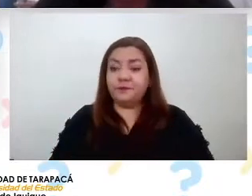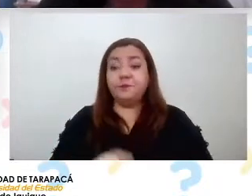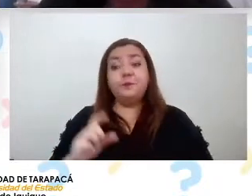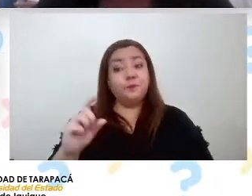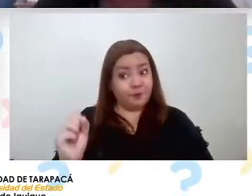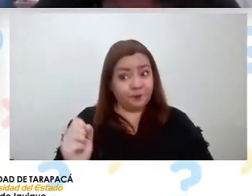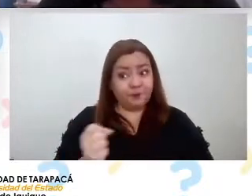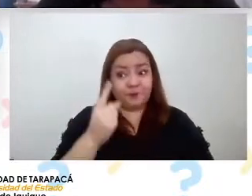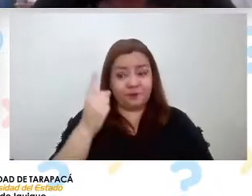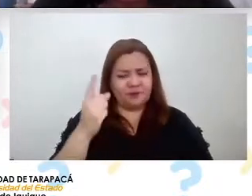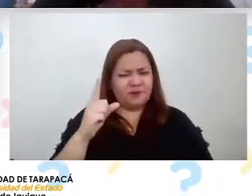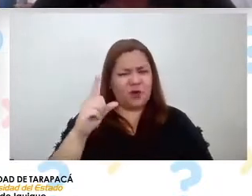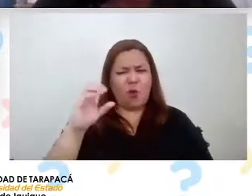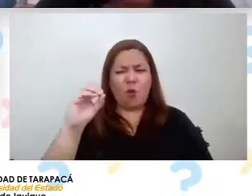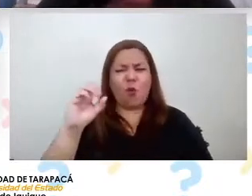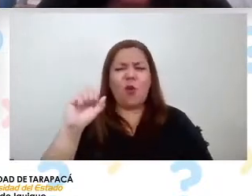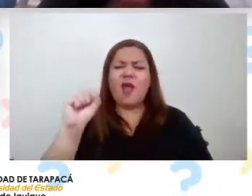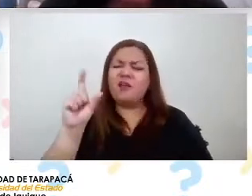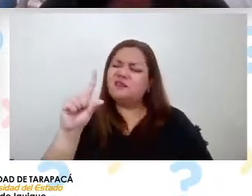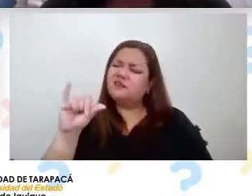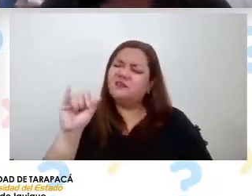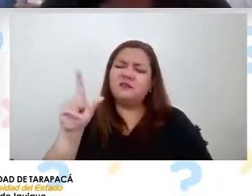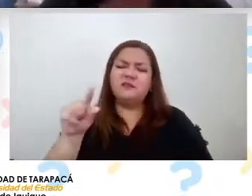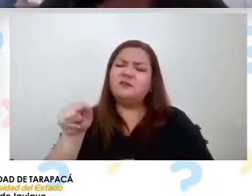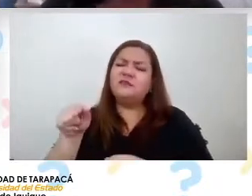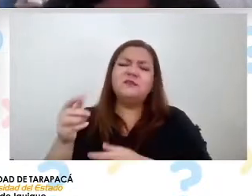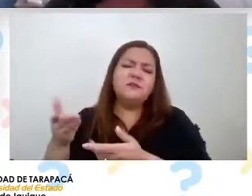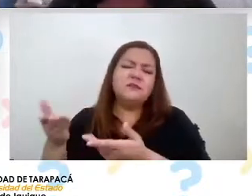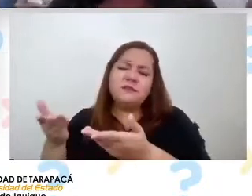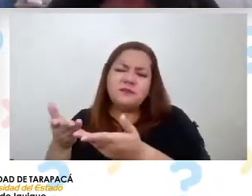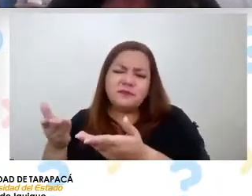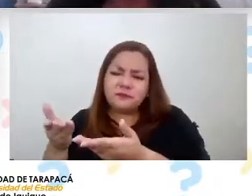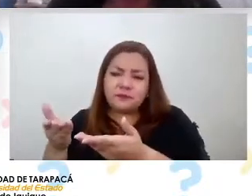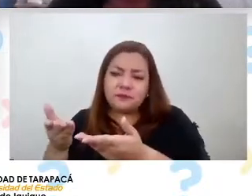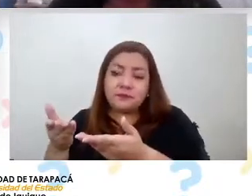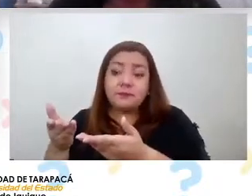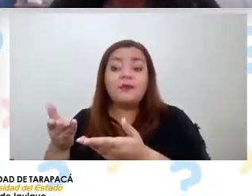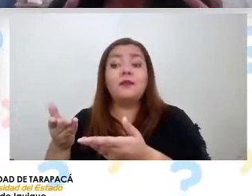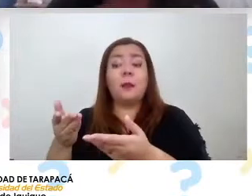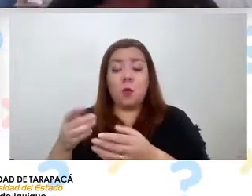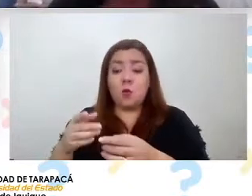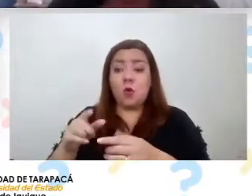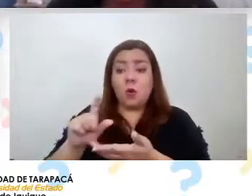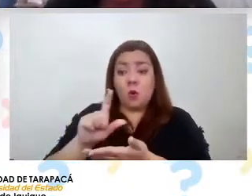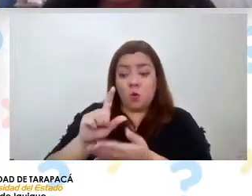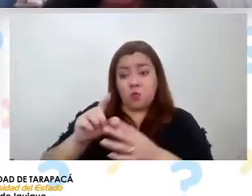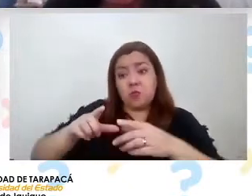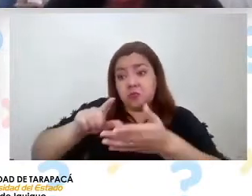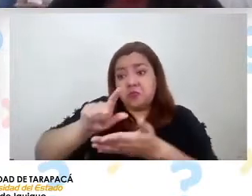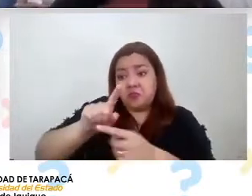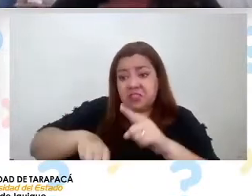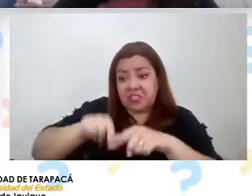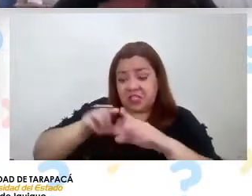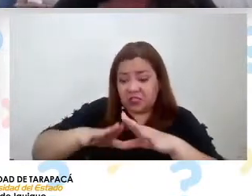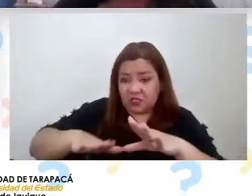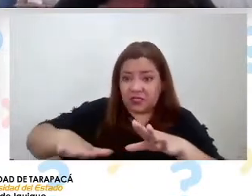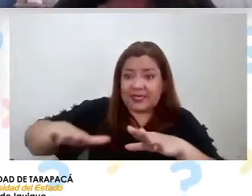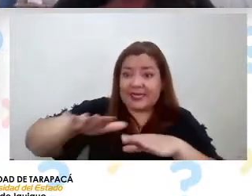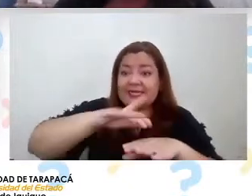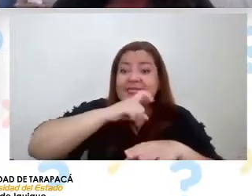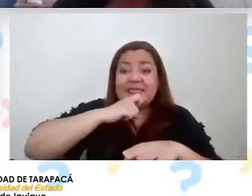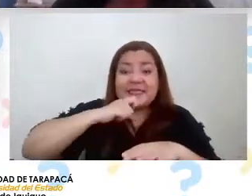qué es lo que es un oasis. Un oasis es una porción de tierra en el desierto donde